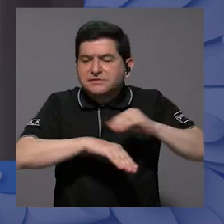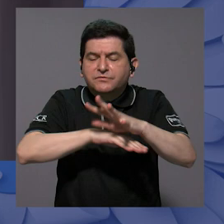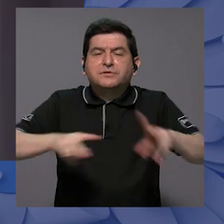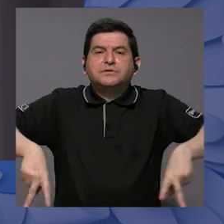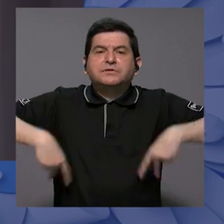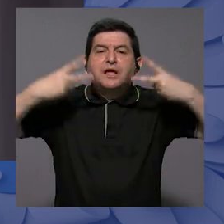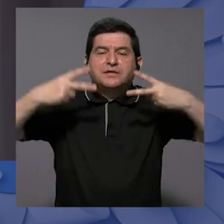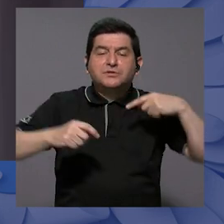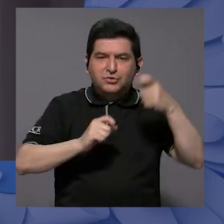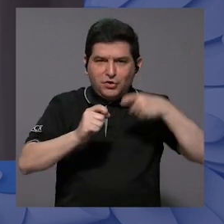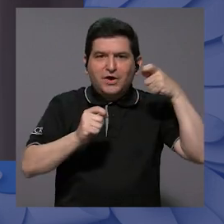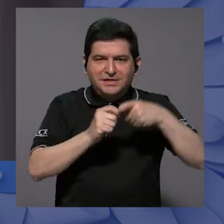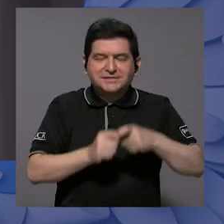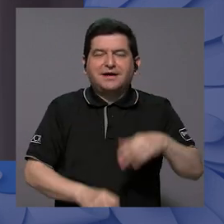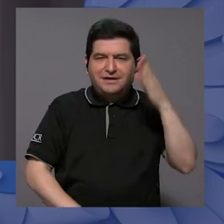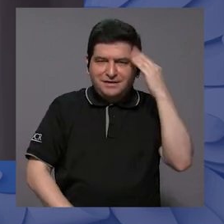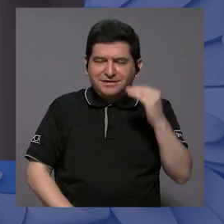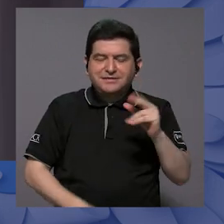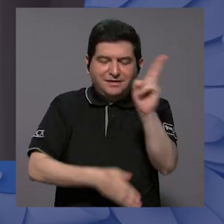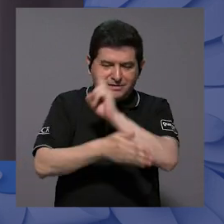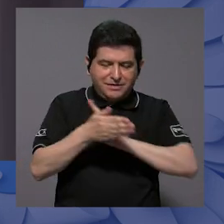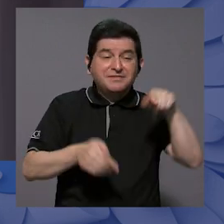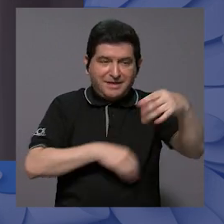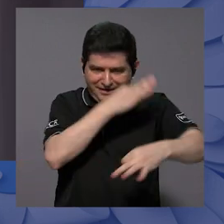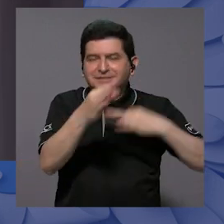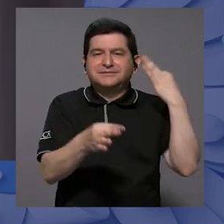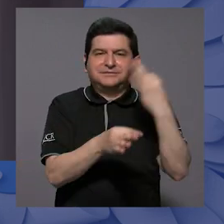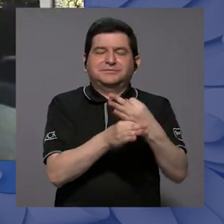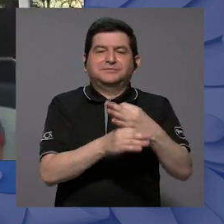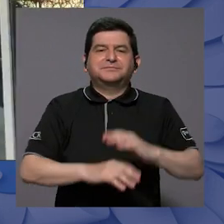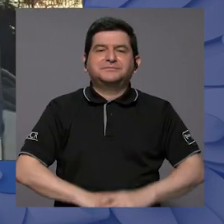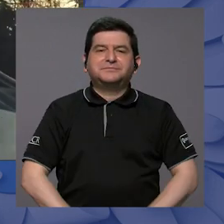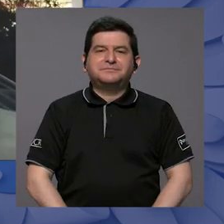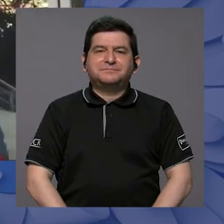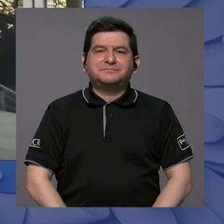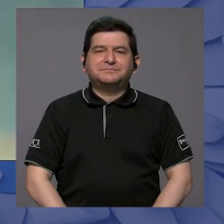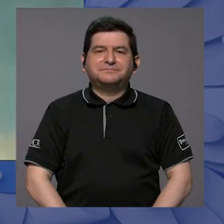vidas, justamente por experiencias universitarias como estas.